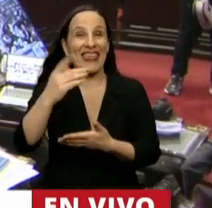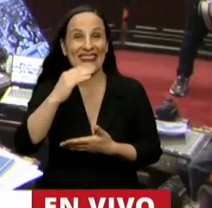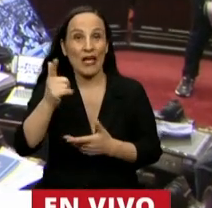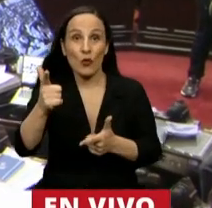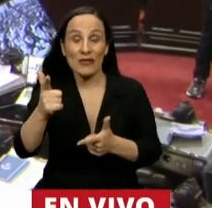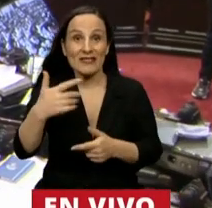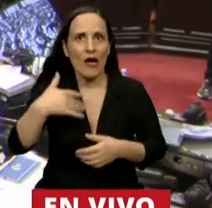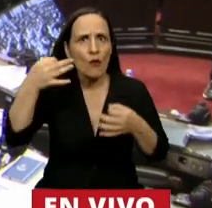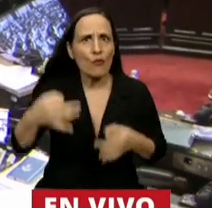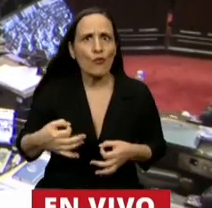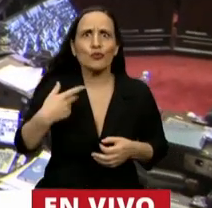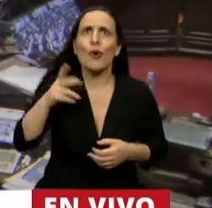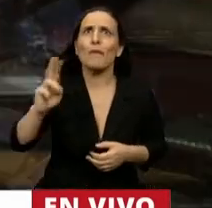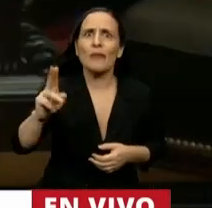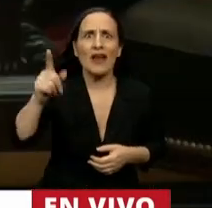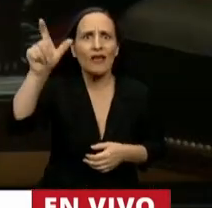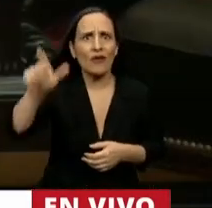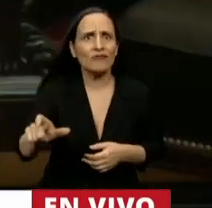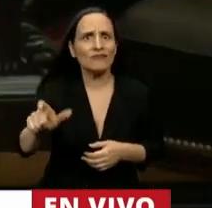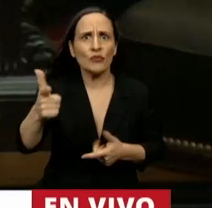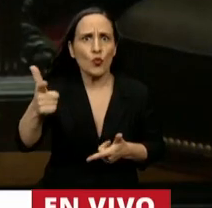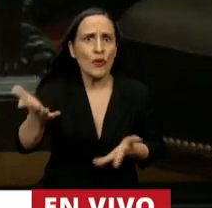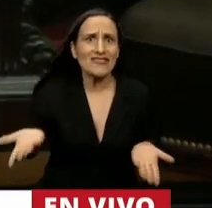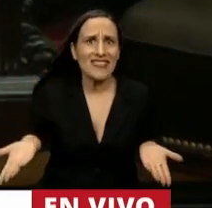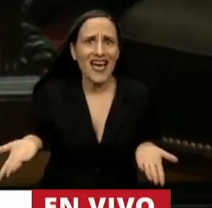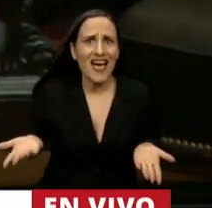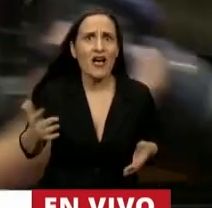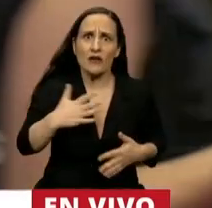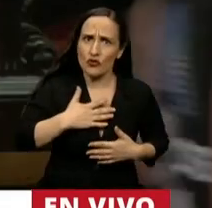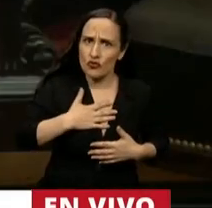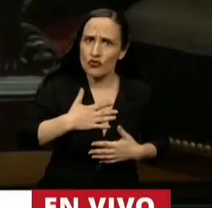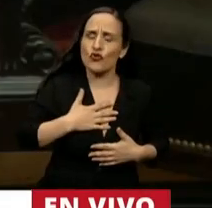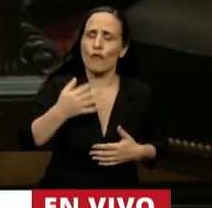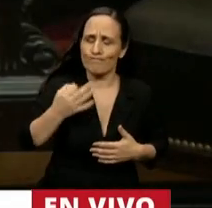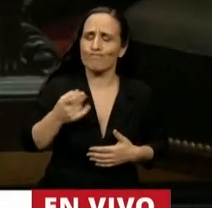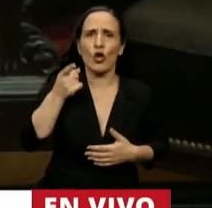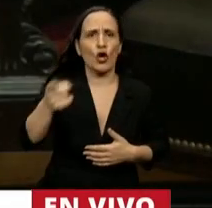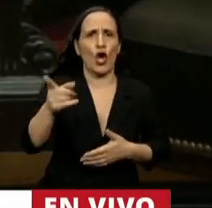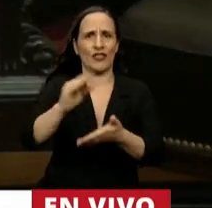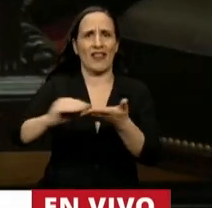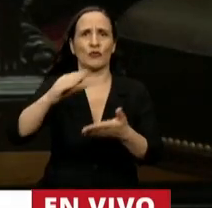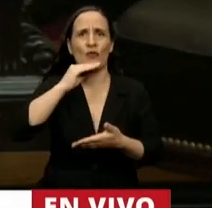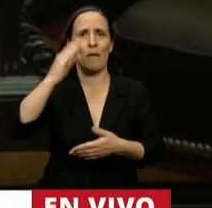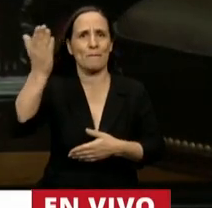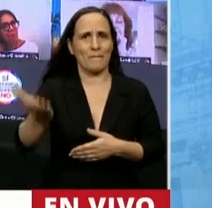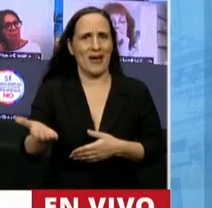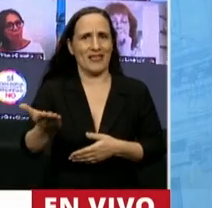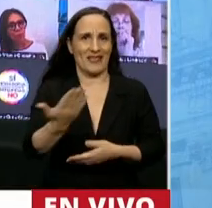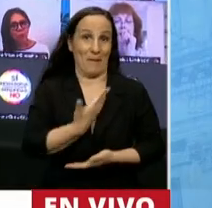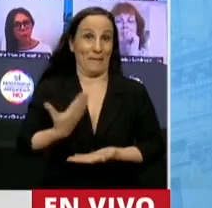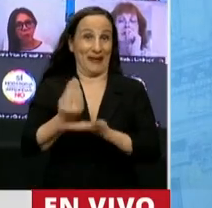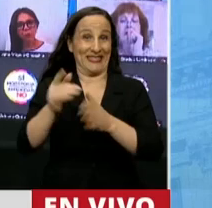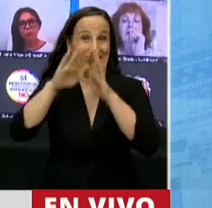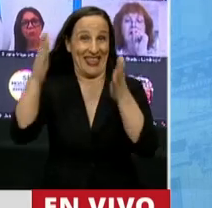privilegio, nunca lo tenemos acá. Es una cuestión de privilegio contra el diputado Massa como presidente de esta